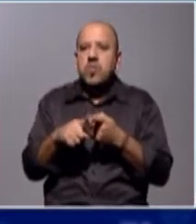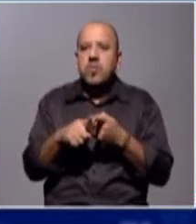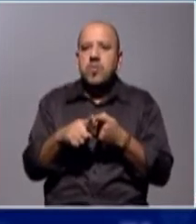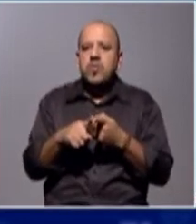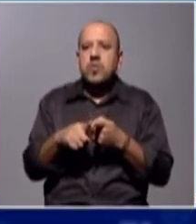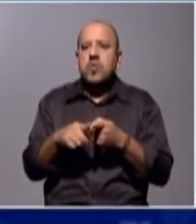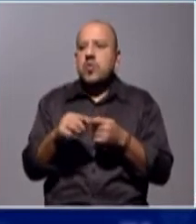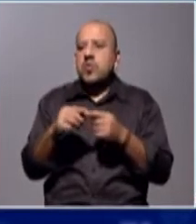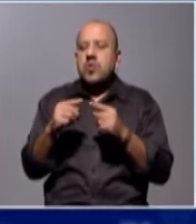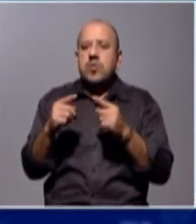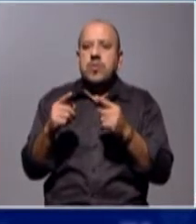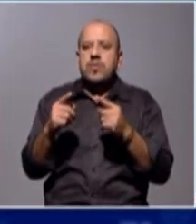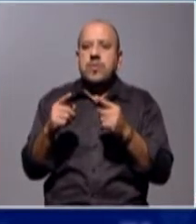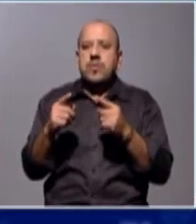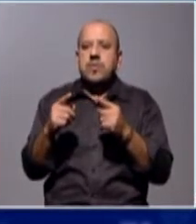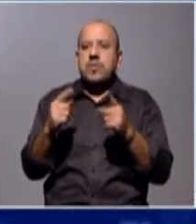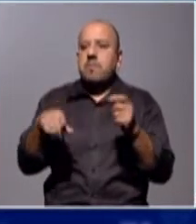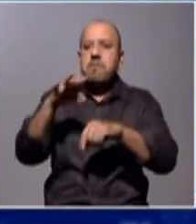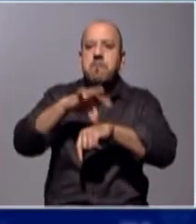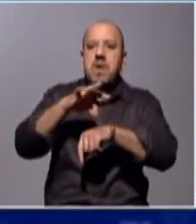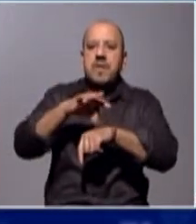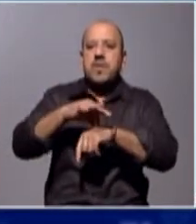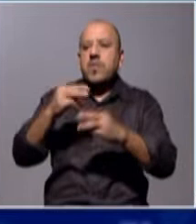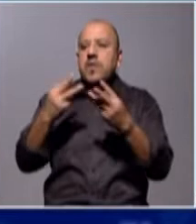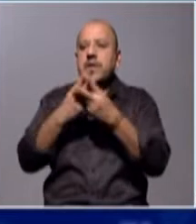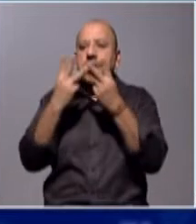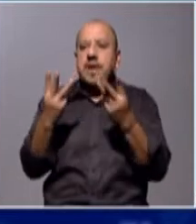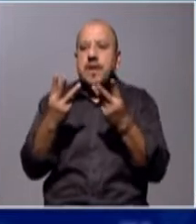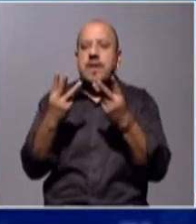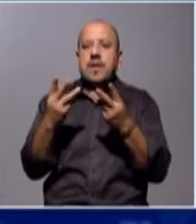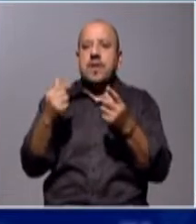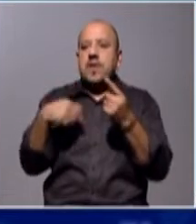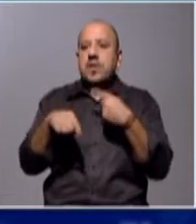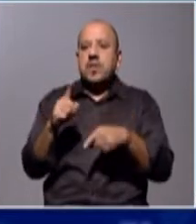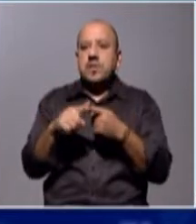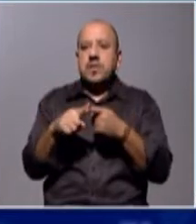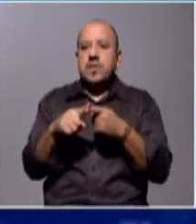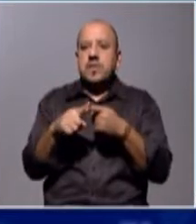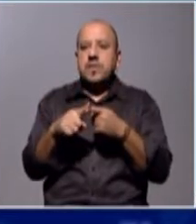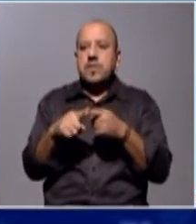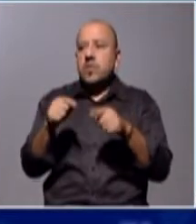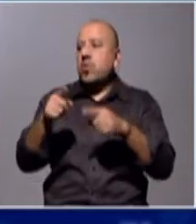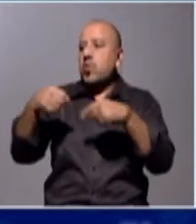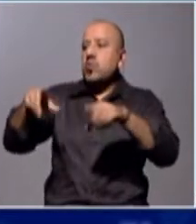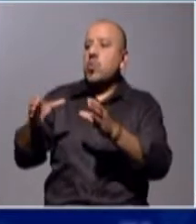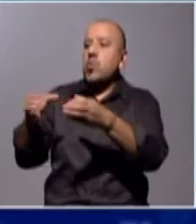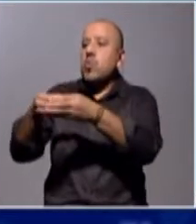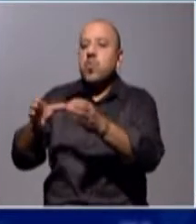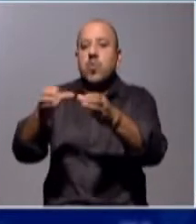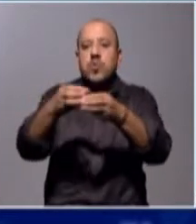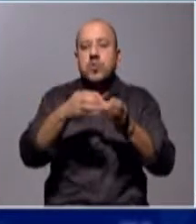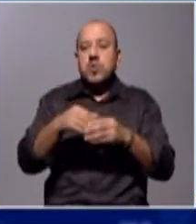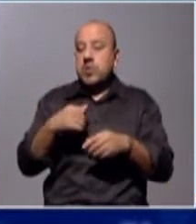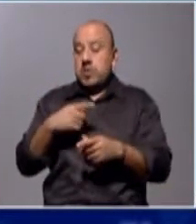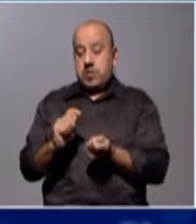rondas, ni de médicos generales, ni de especialistas, lo cual cayó sobre los equipos territoriales, que aparte tuvieron